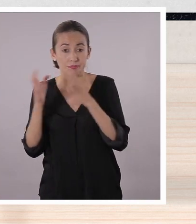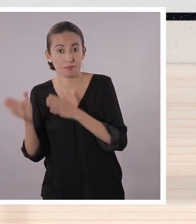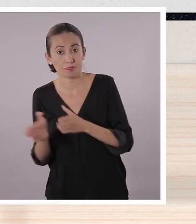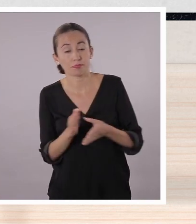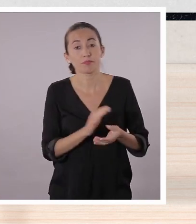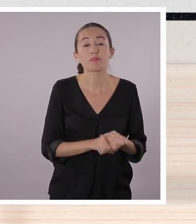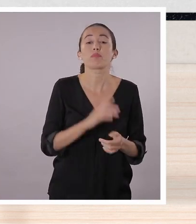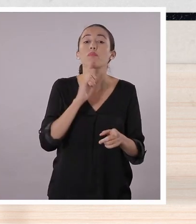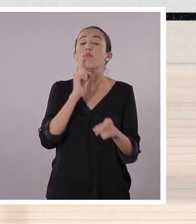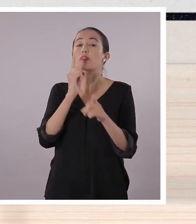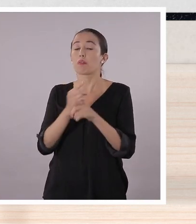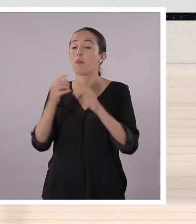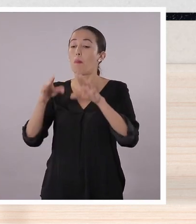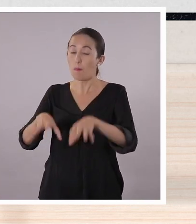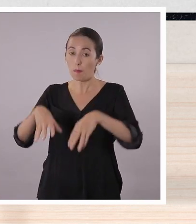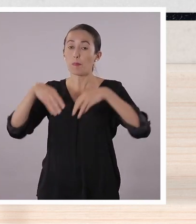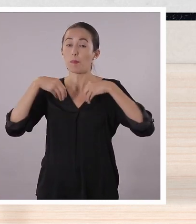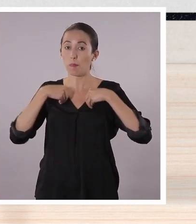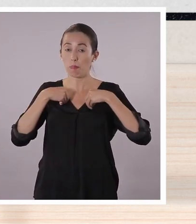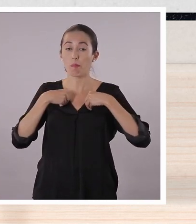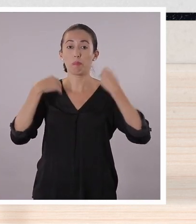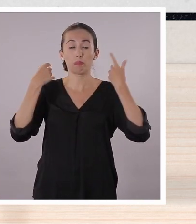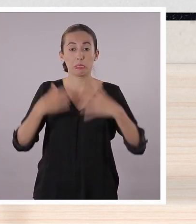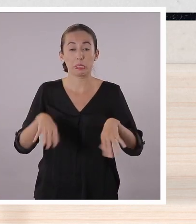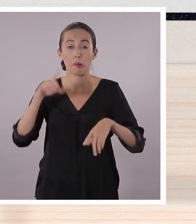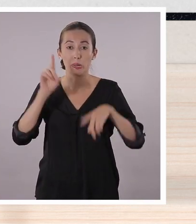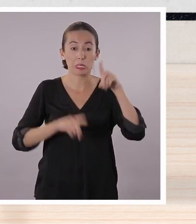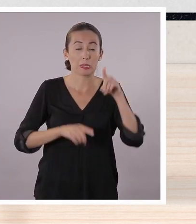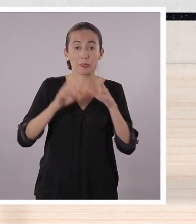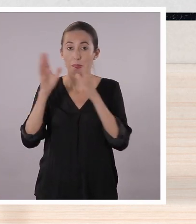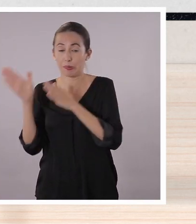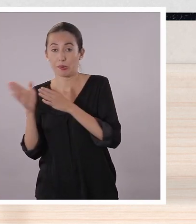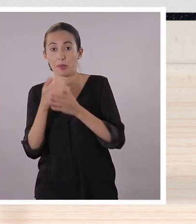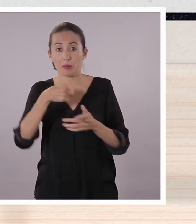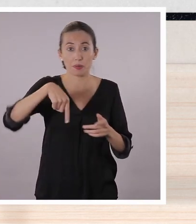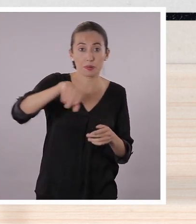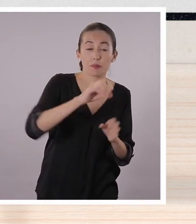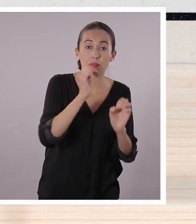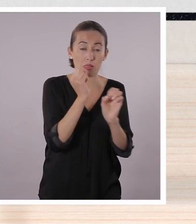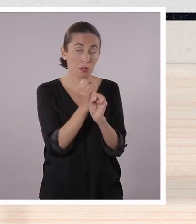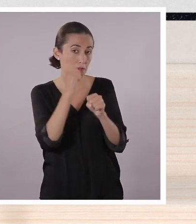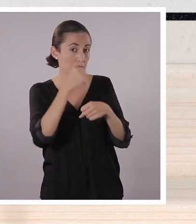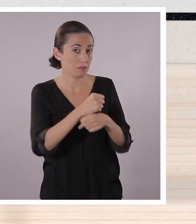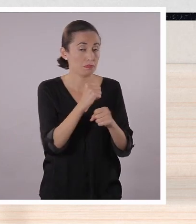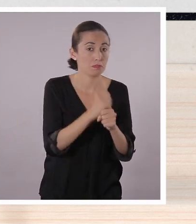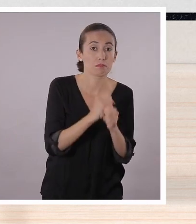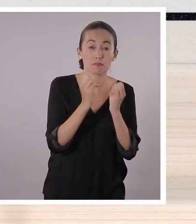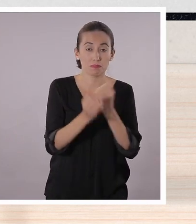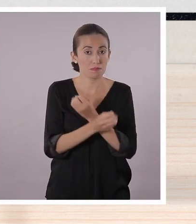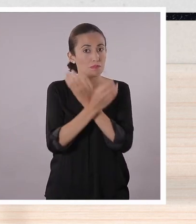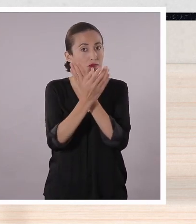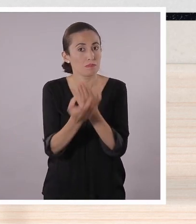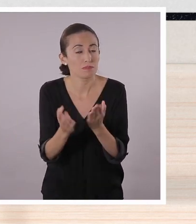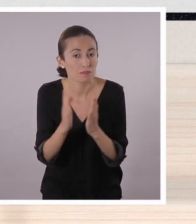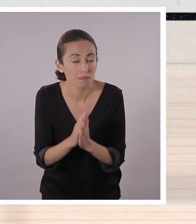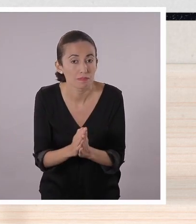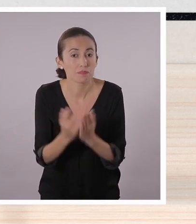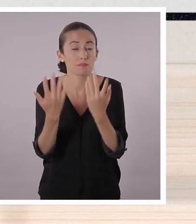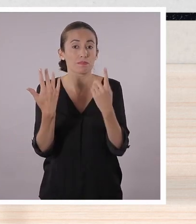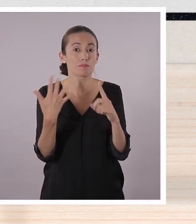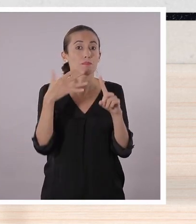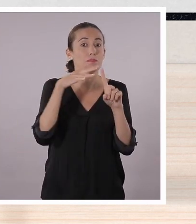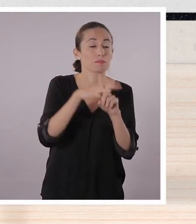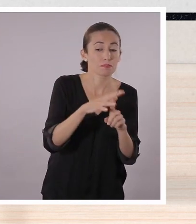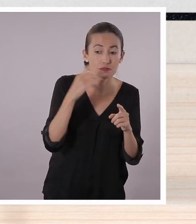informar o entretener. Así que creo que es el momento en el que vamos a poner en práctica lo que tú quieres hacer, en este caso un noticiero, pero